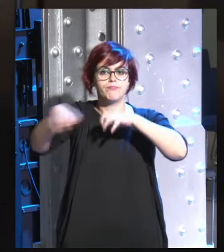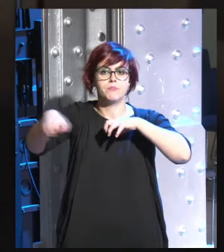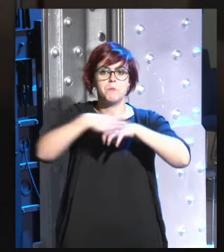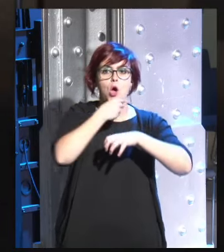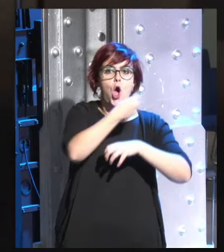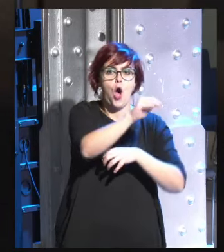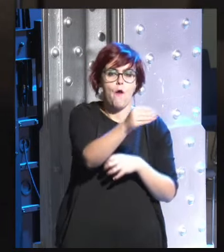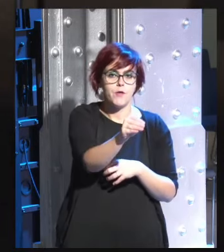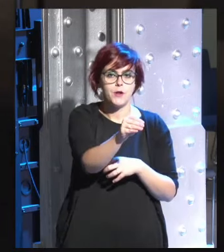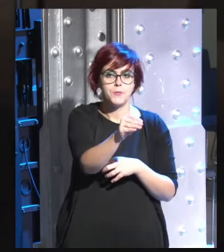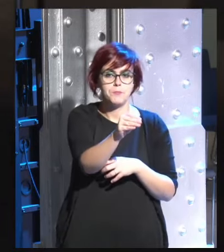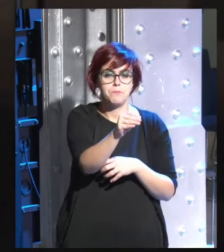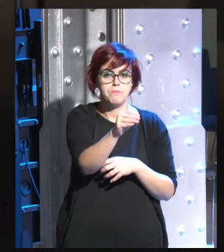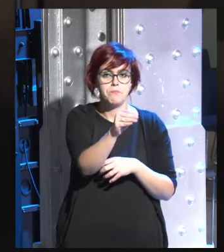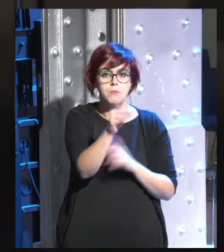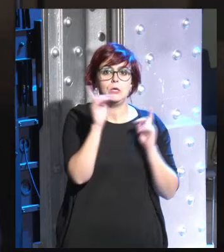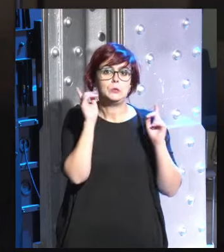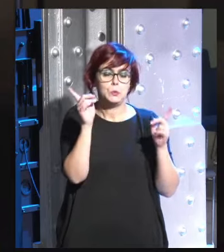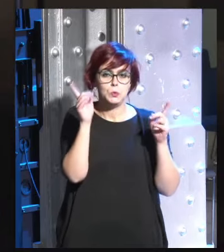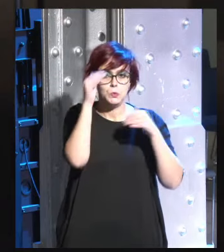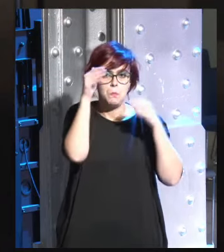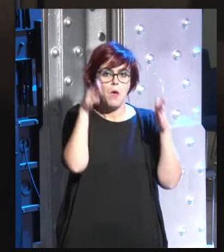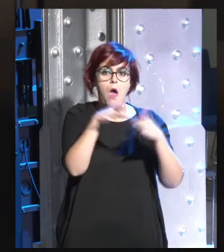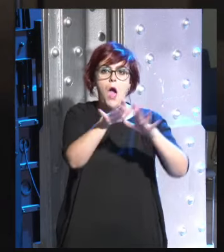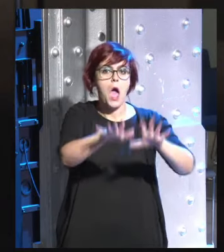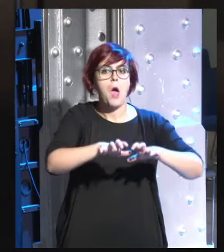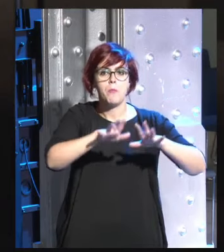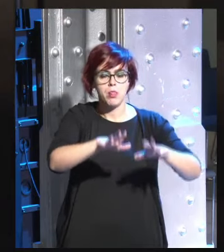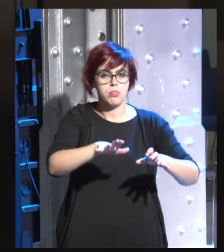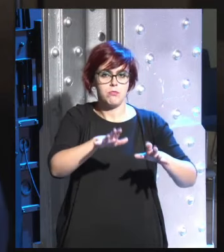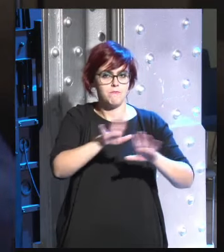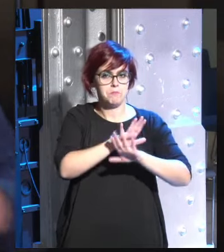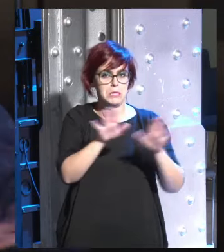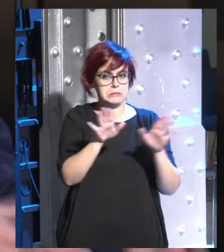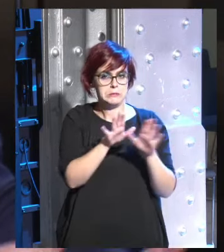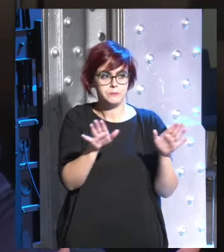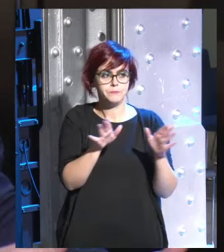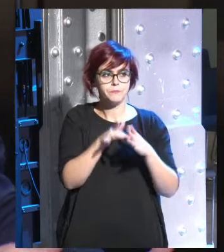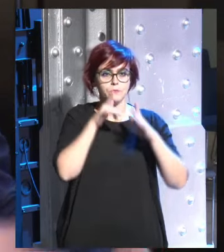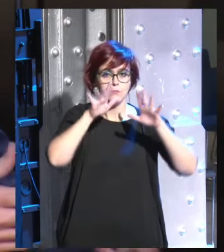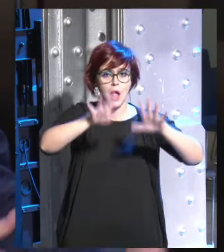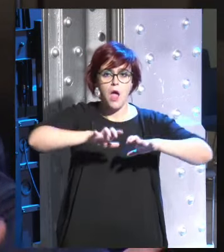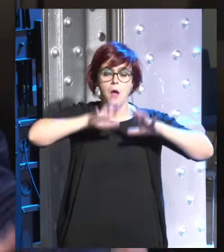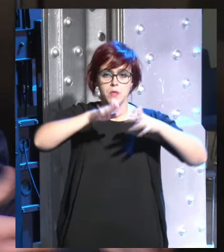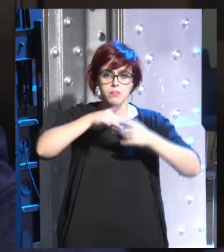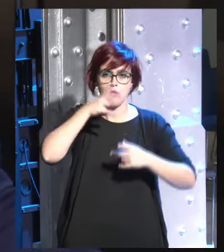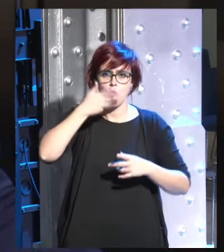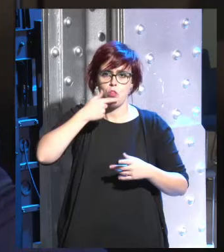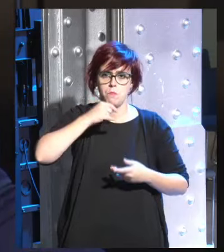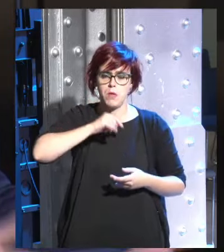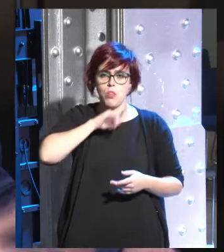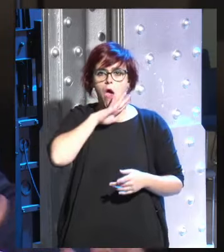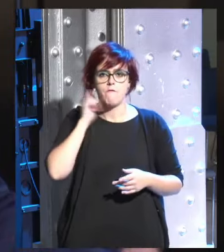joven cuando uno era joven básicamente para aprender uno aprendía adquiría conocimientos